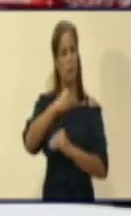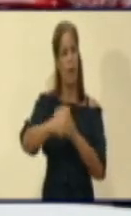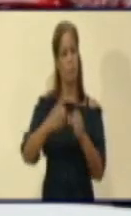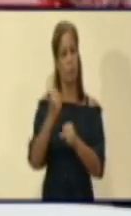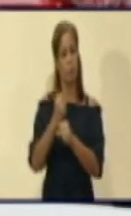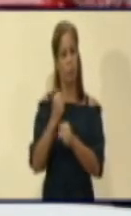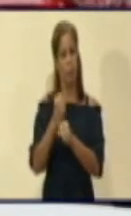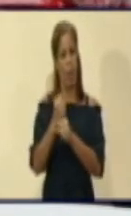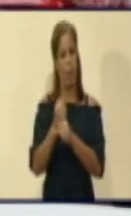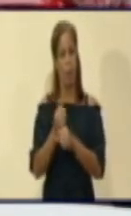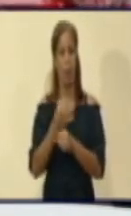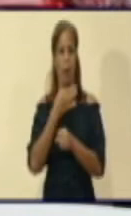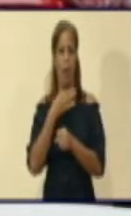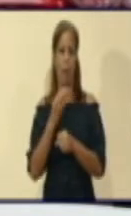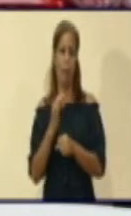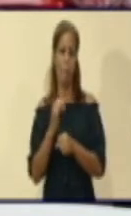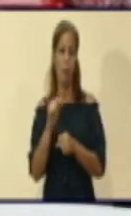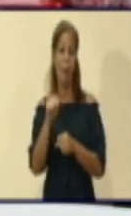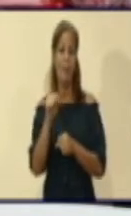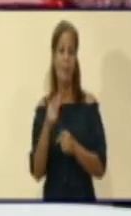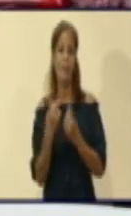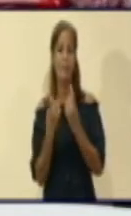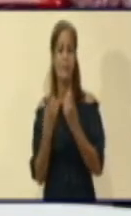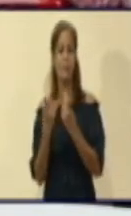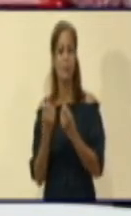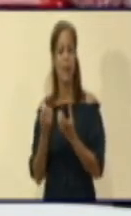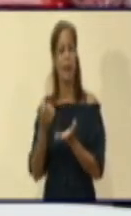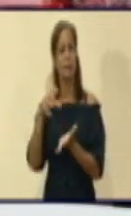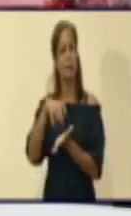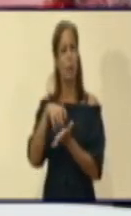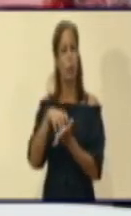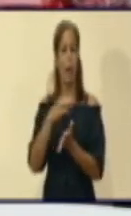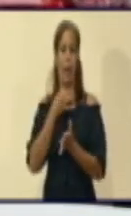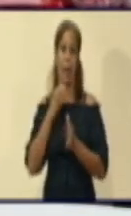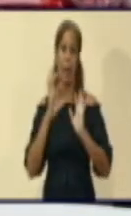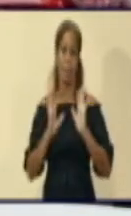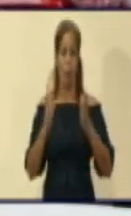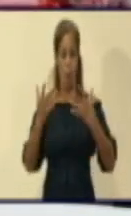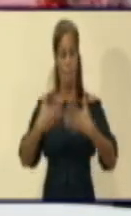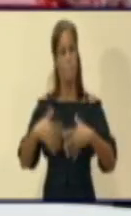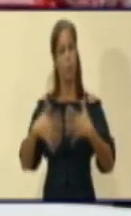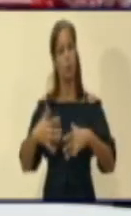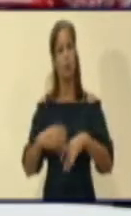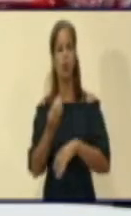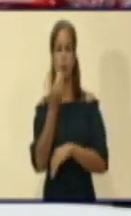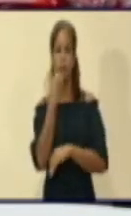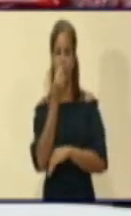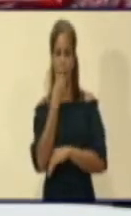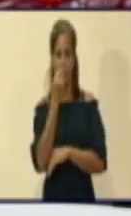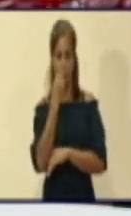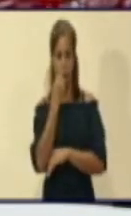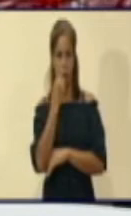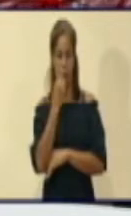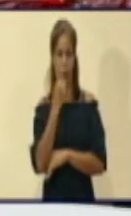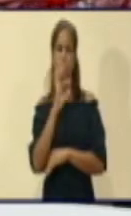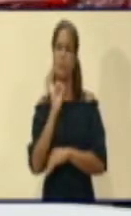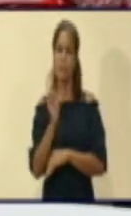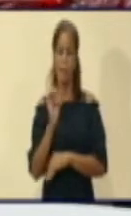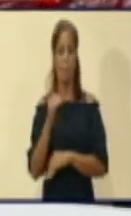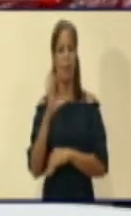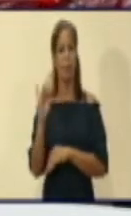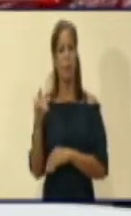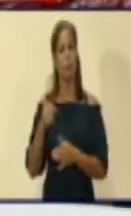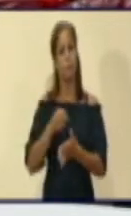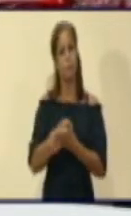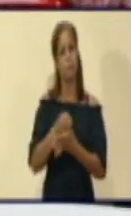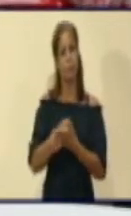incluidas aquellas que se determinen por necesidad del territorio, por ejemplo, la producción de alimento, como hemos estado insistiendo. Ese trabajador que